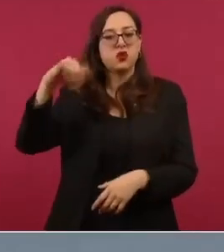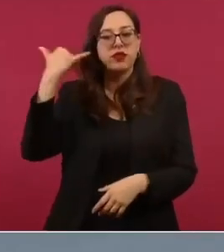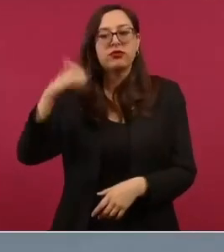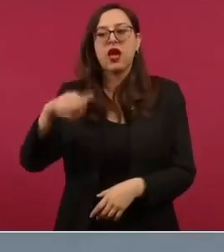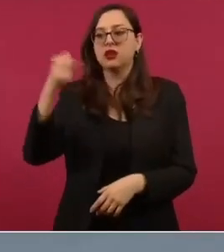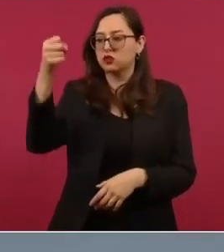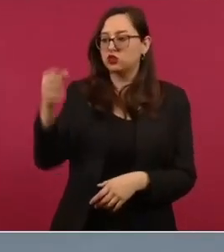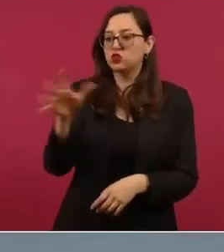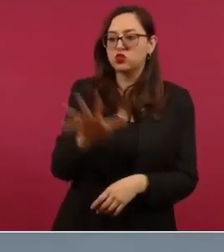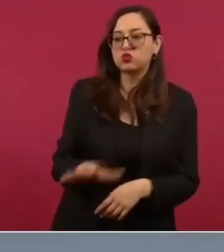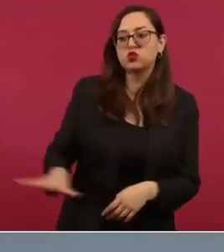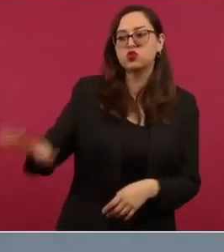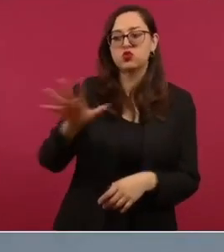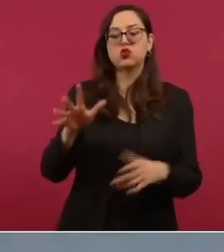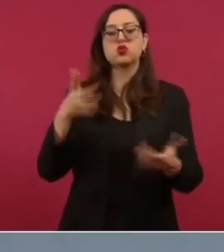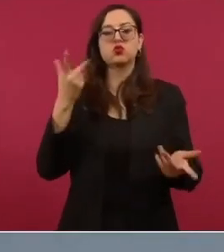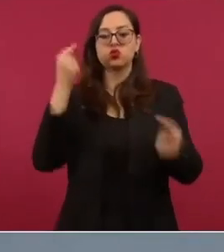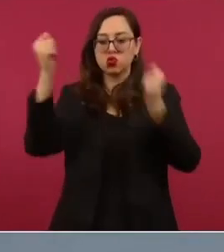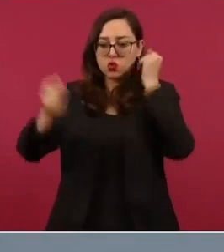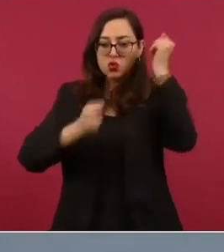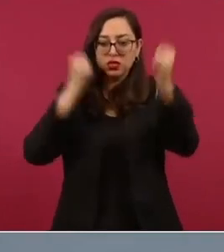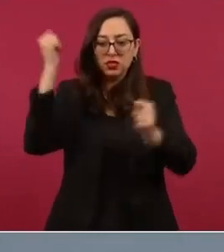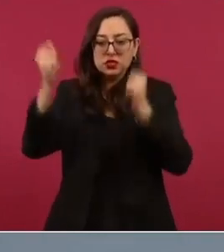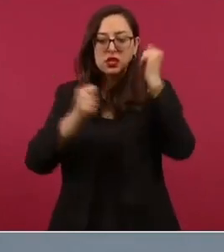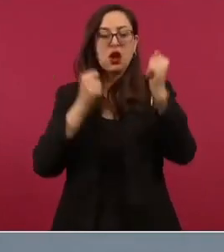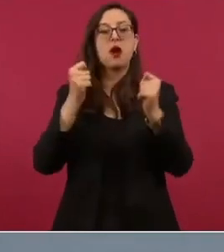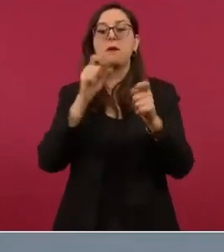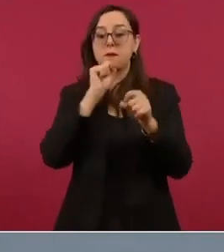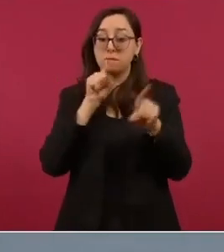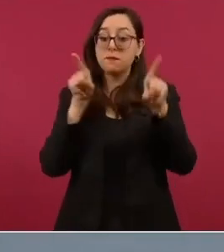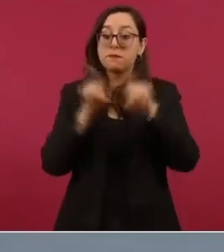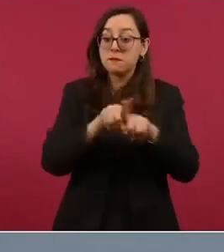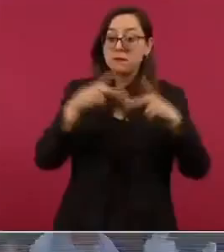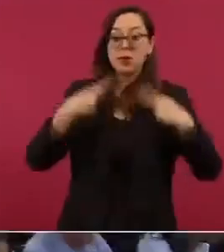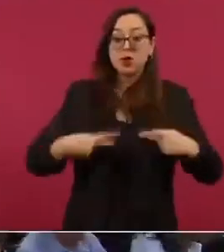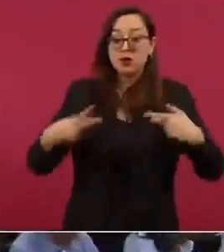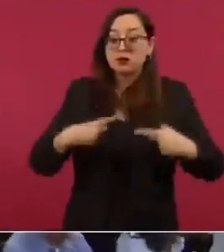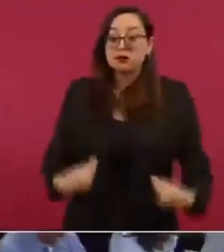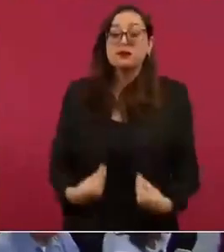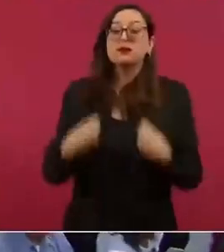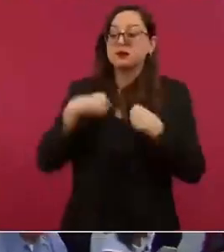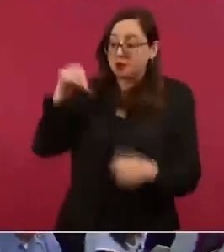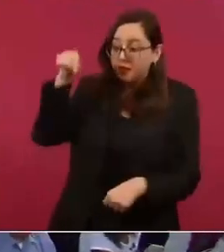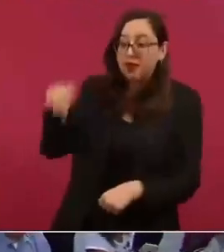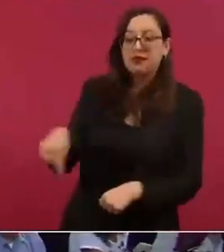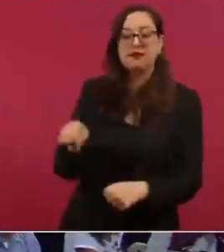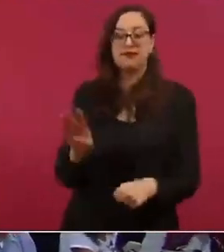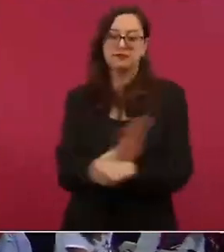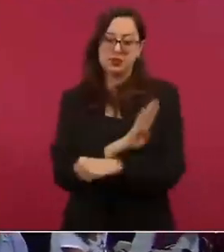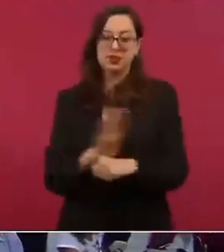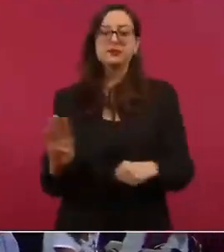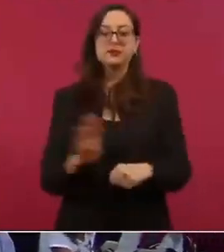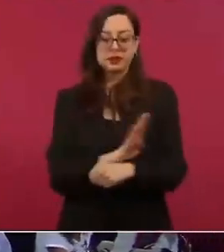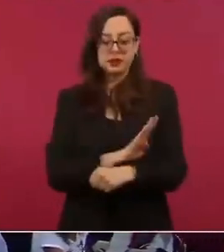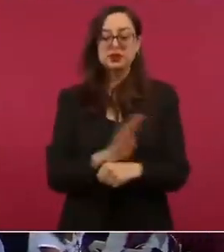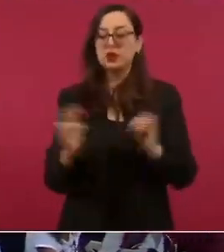y a pasajeros locales vamos a